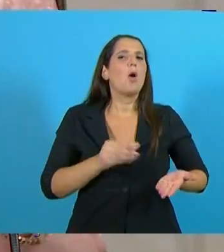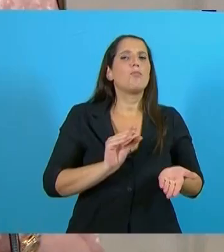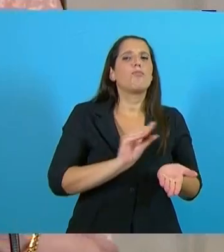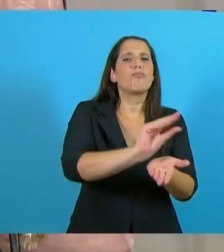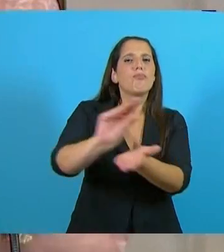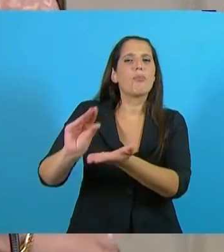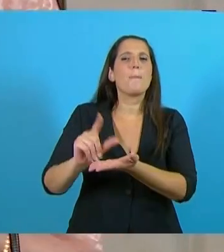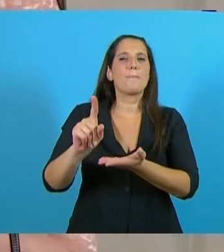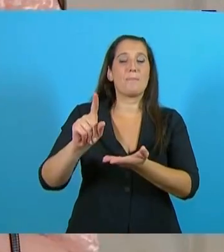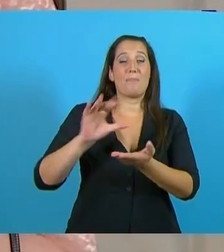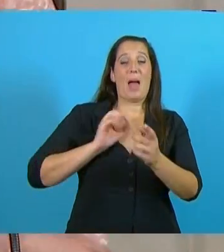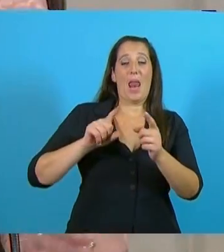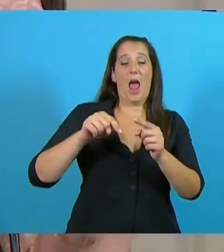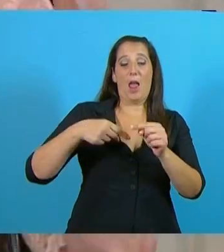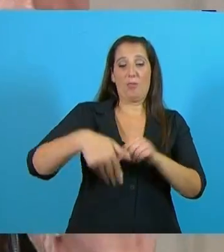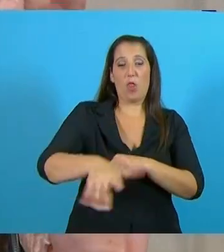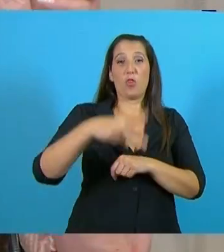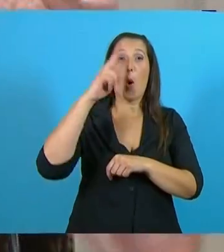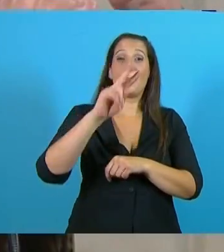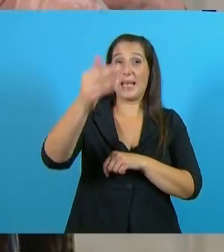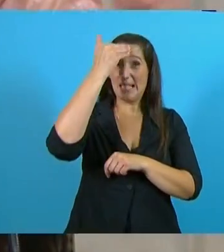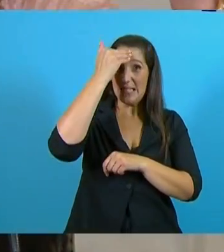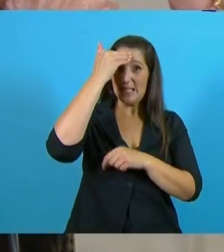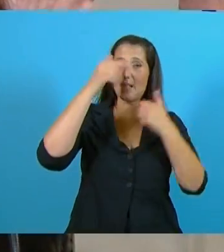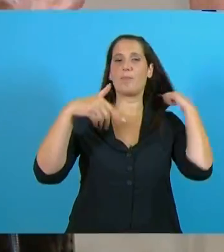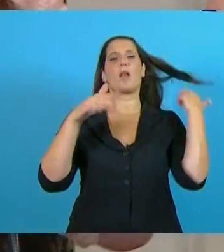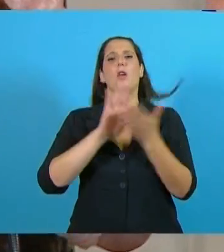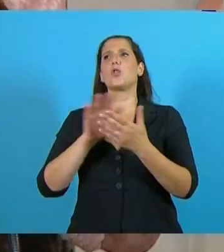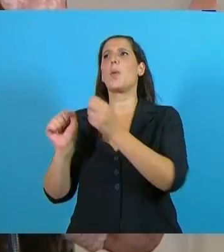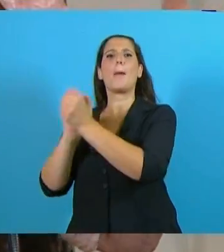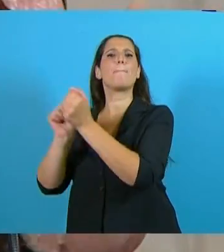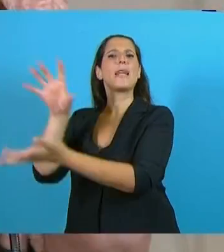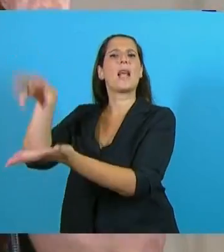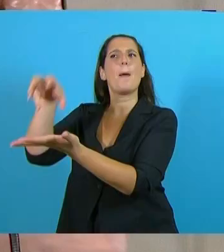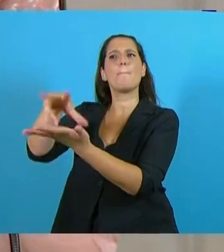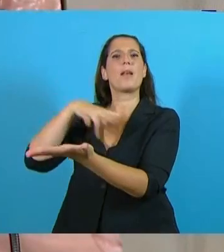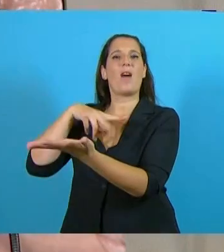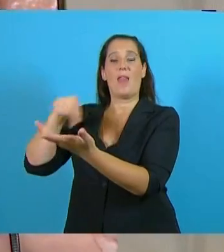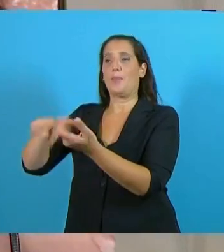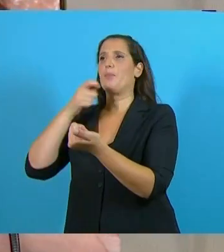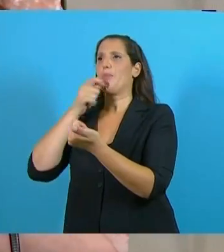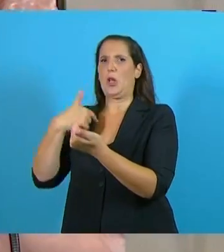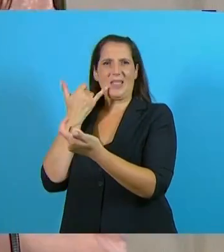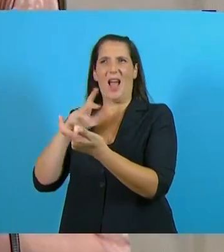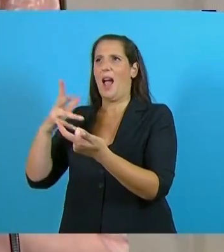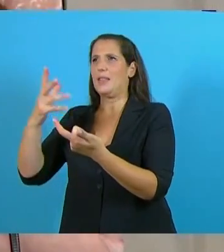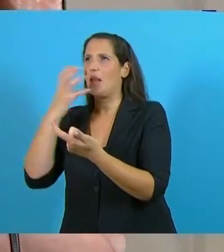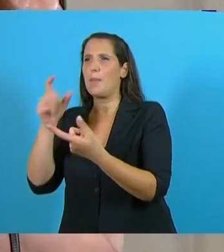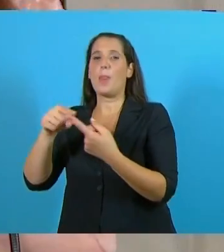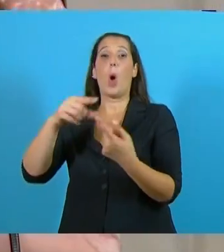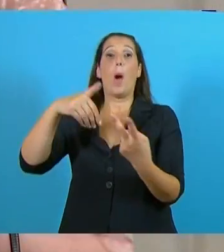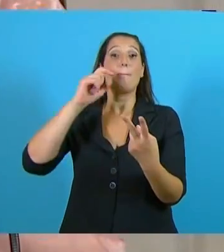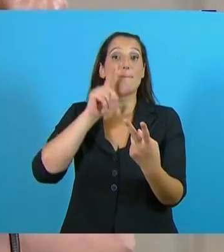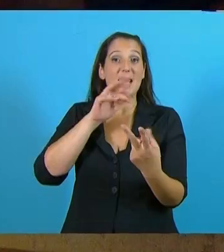por los contratos de gerenciamiento con las privadas que siguen... Nosotros estamos gerenciando el Sarmiento, pero el Mitre, el San Martín,